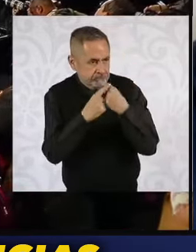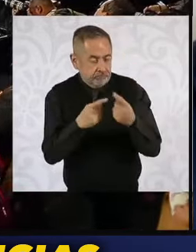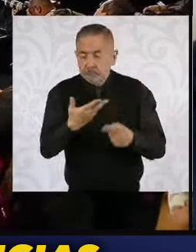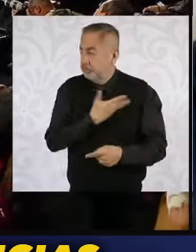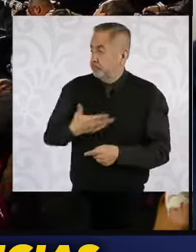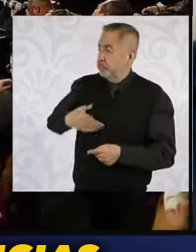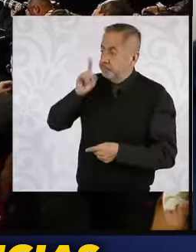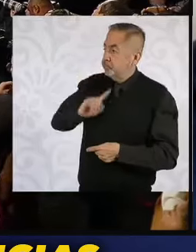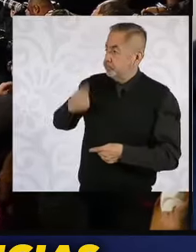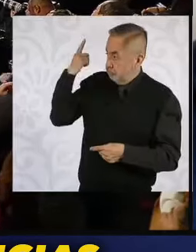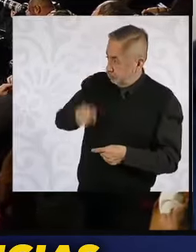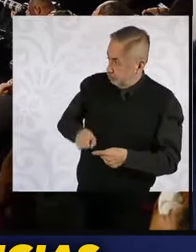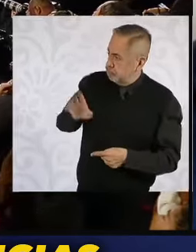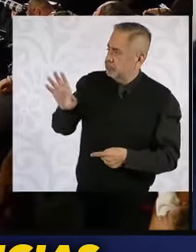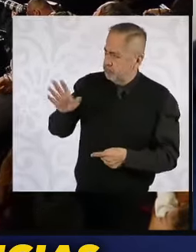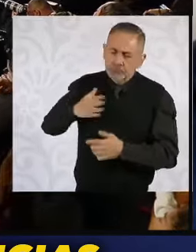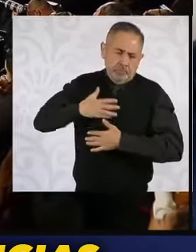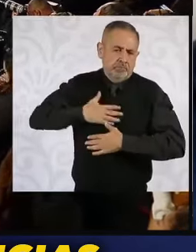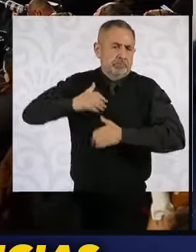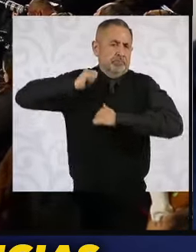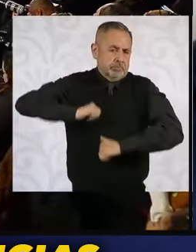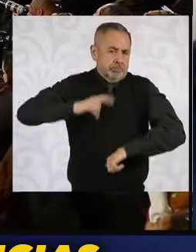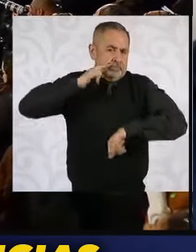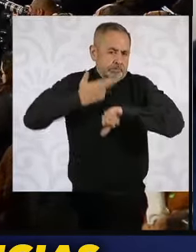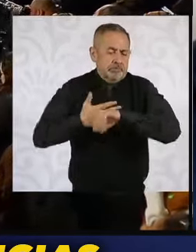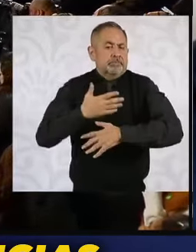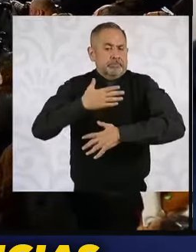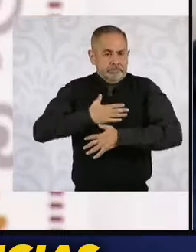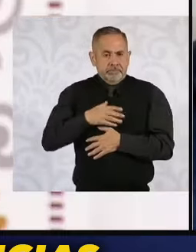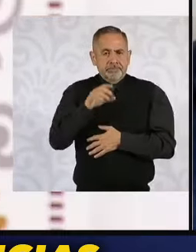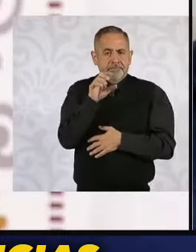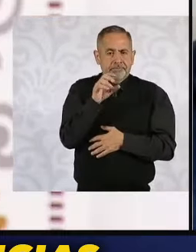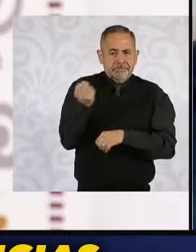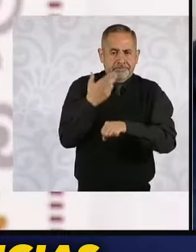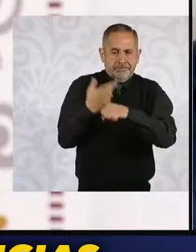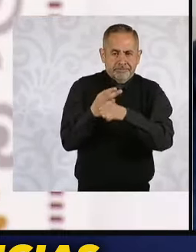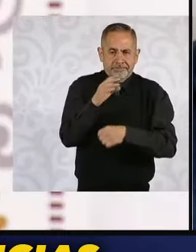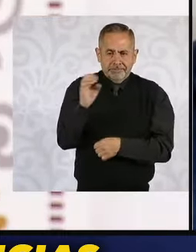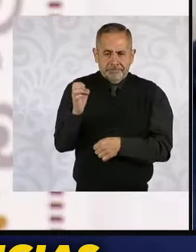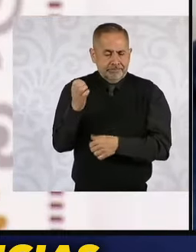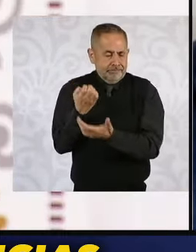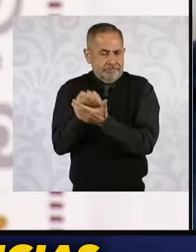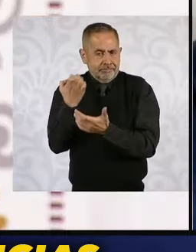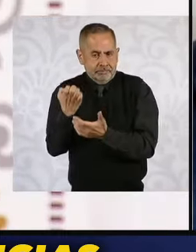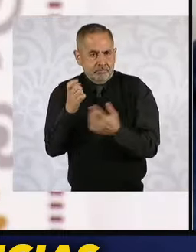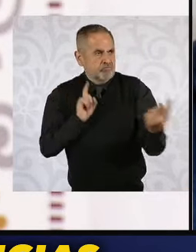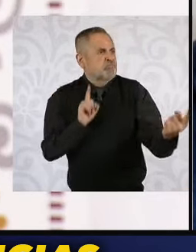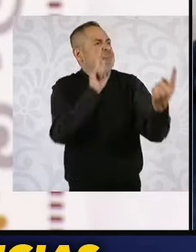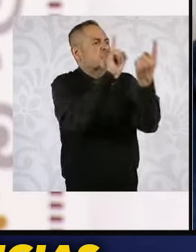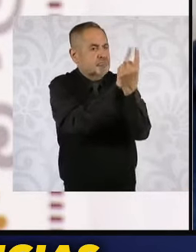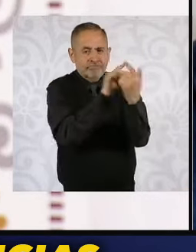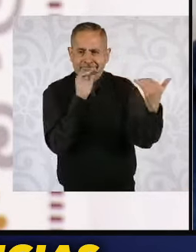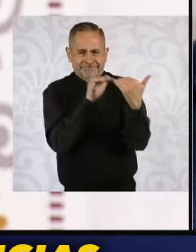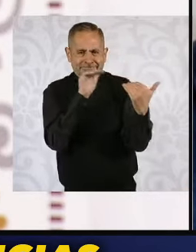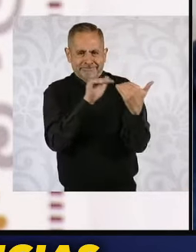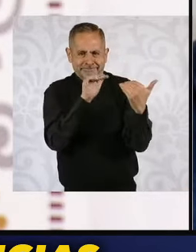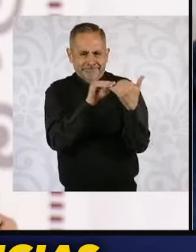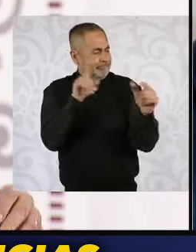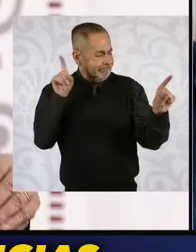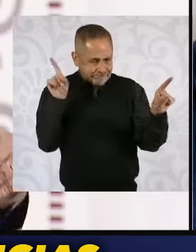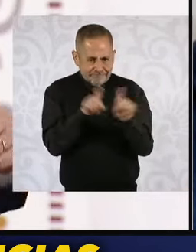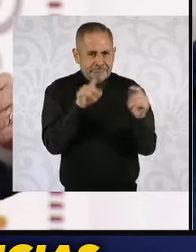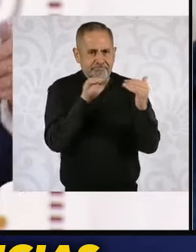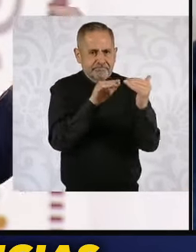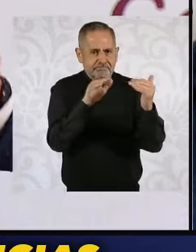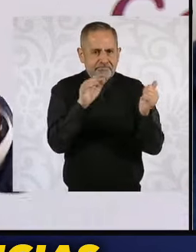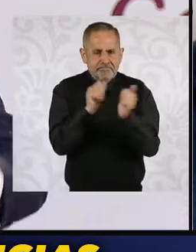en nuestro ámbito de competencia. En este caso es mi contraparte, entonces lo haré con más razón o con más